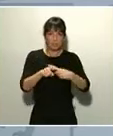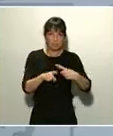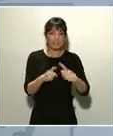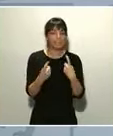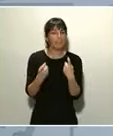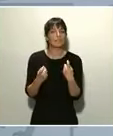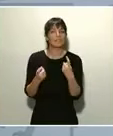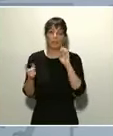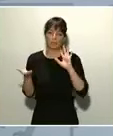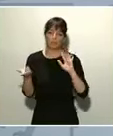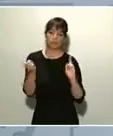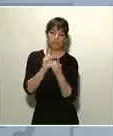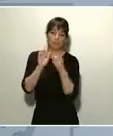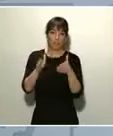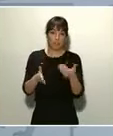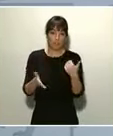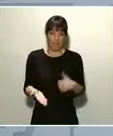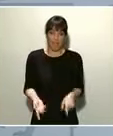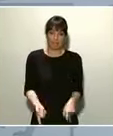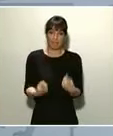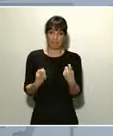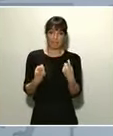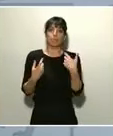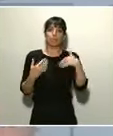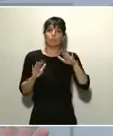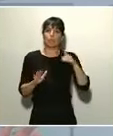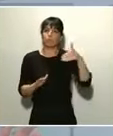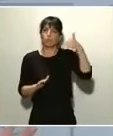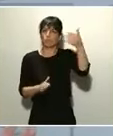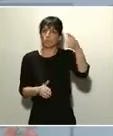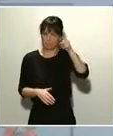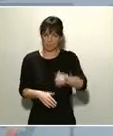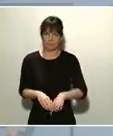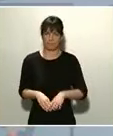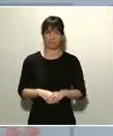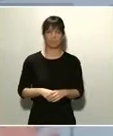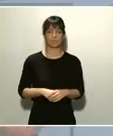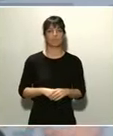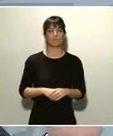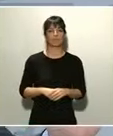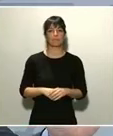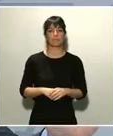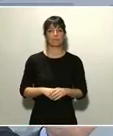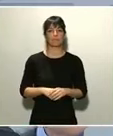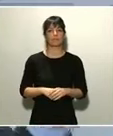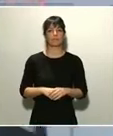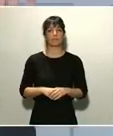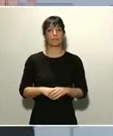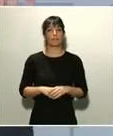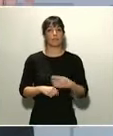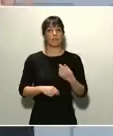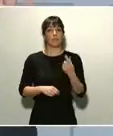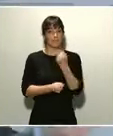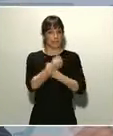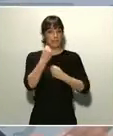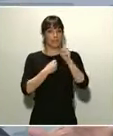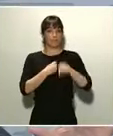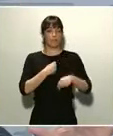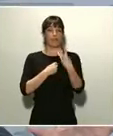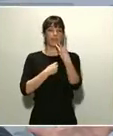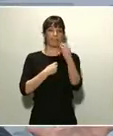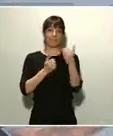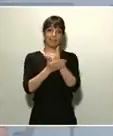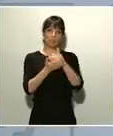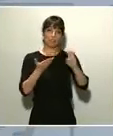que estamos ya necesitando, pero que vamos a necesitar en un futuro. También hemos puesto recursos económicos, 30 millones de euros, en la investigación.